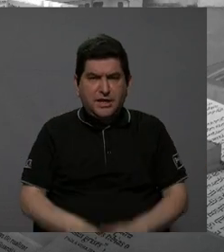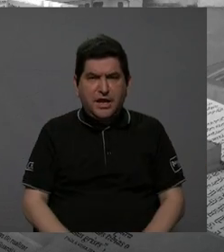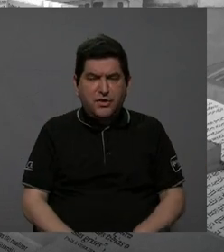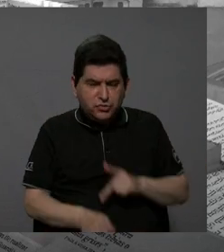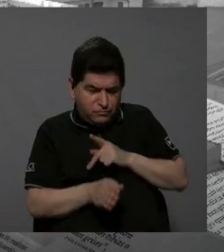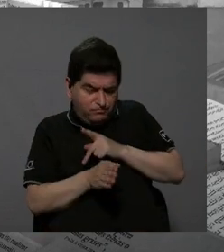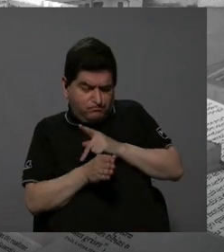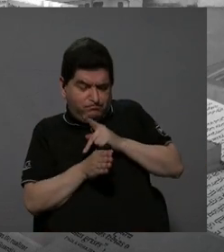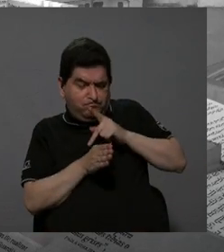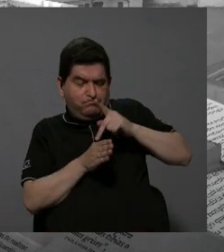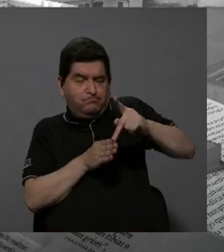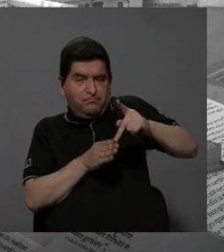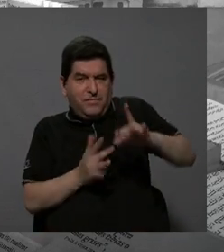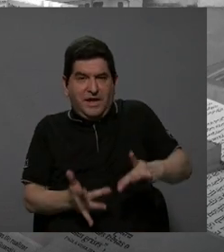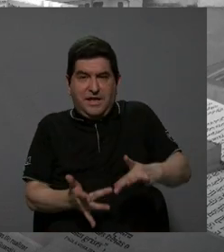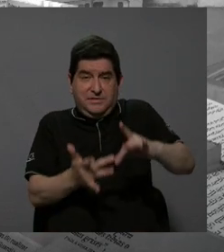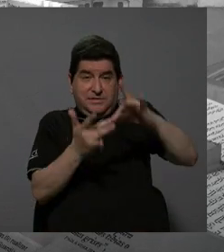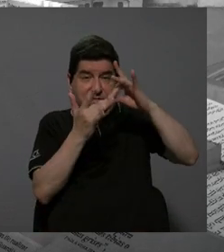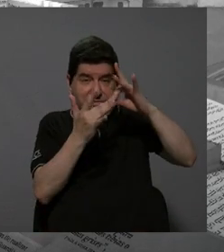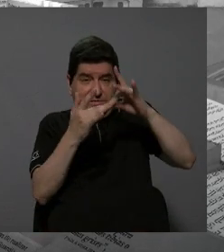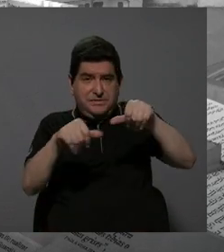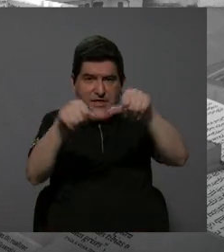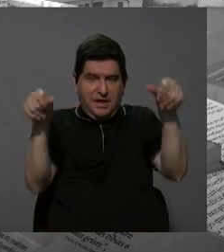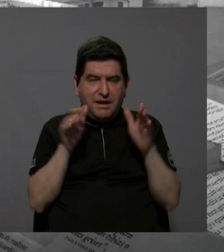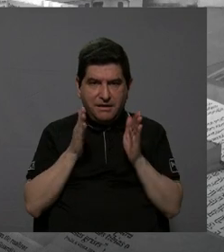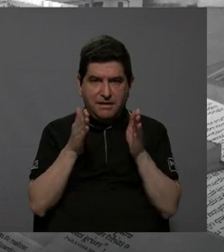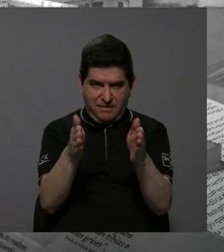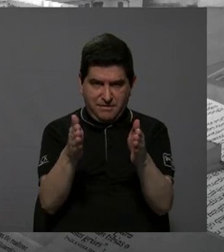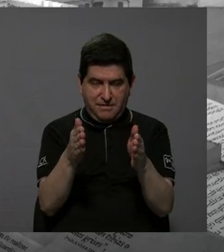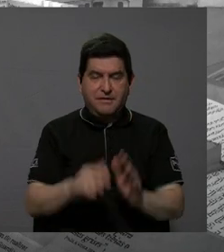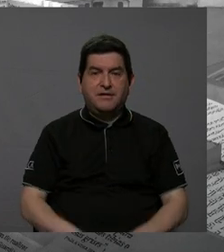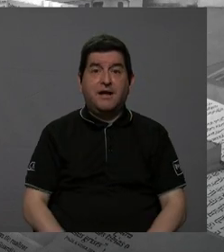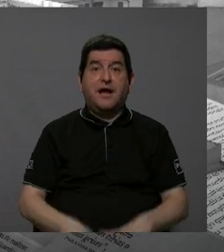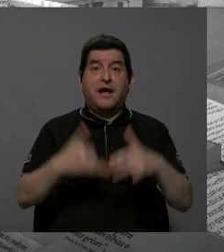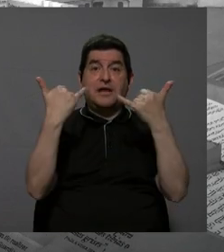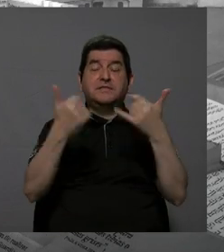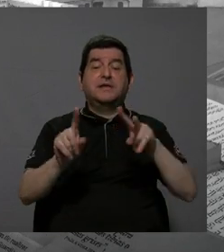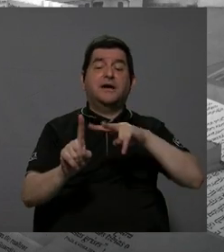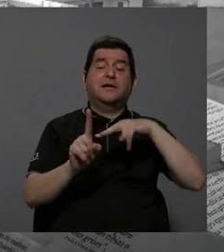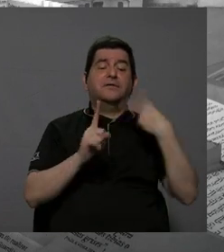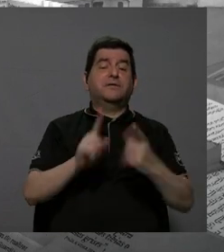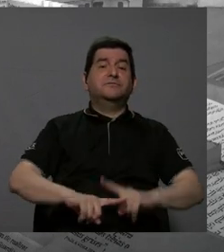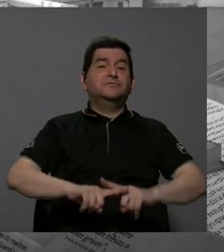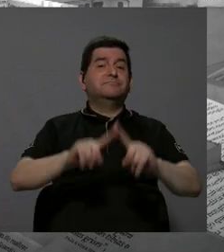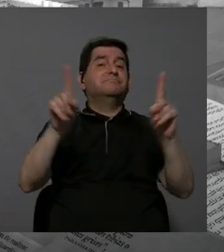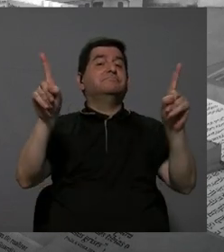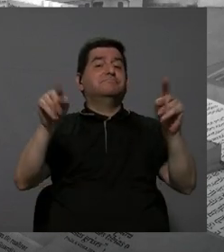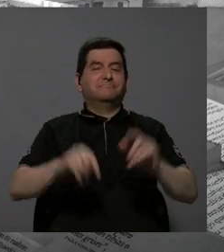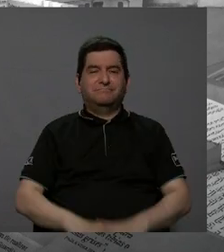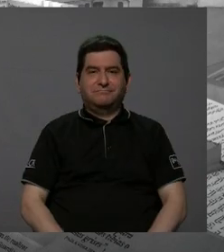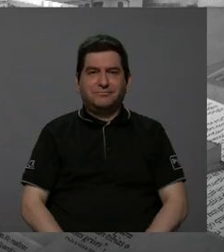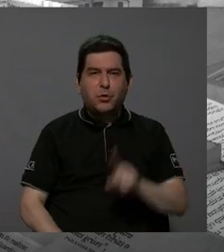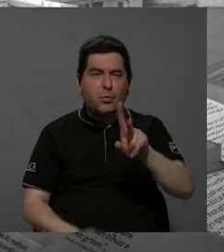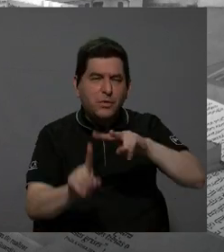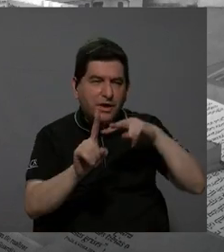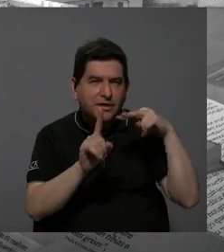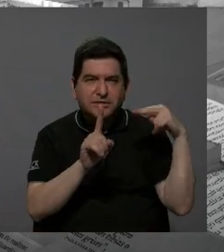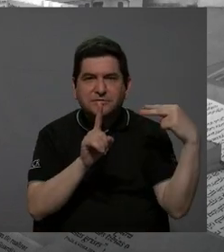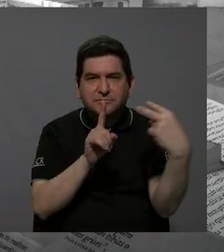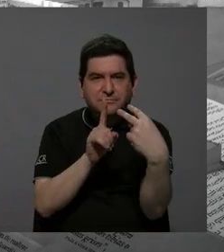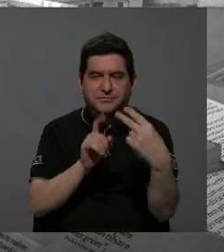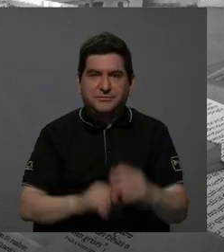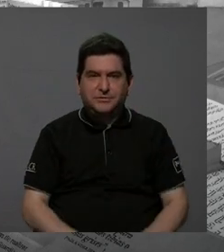profesionalizando, irse especializando en el área de carreteras y claramente ya con una visión muy diferente. Ya con una visión de